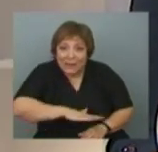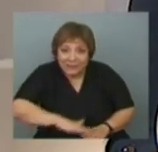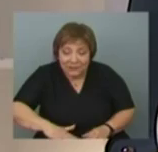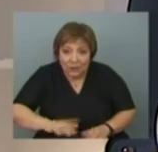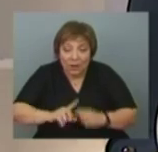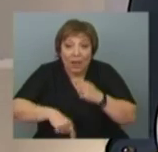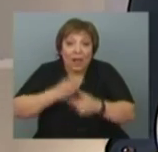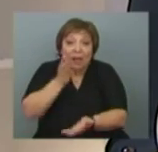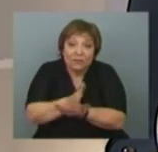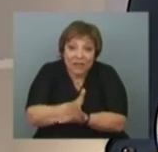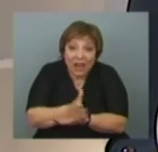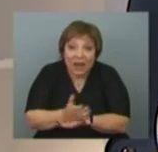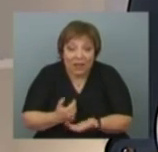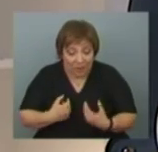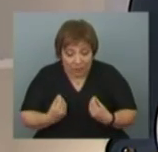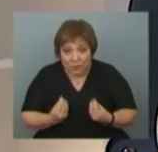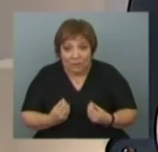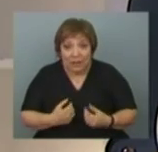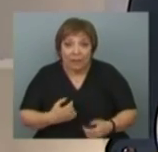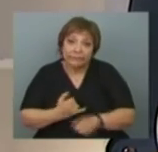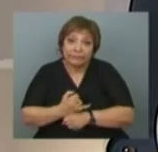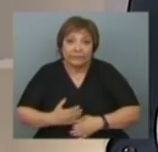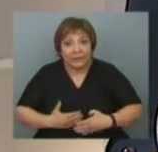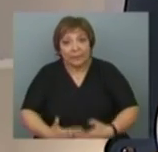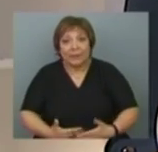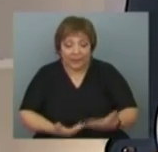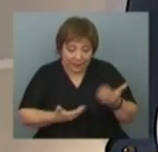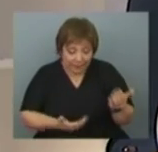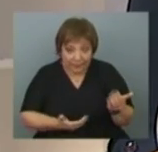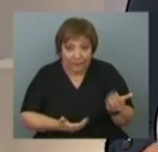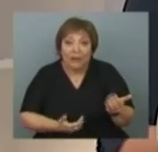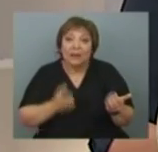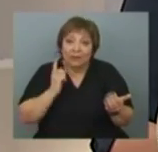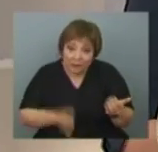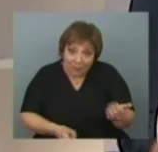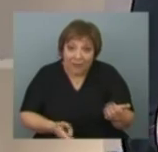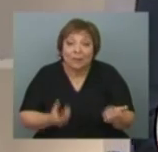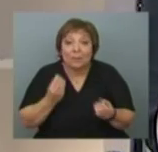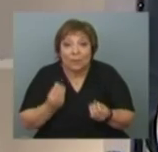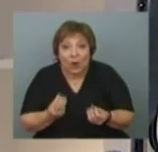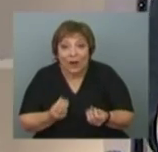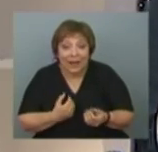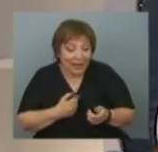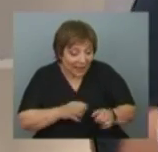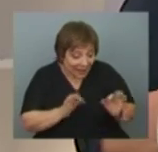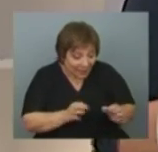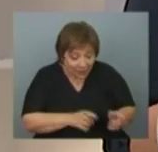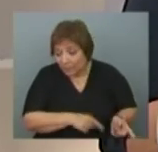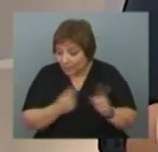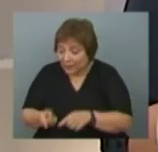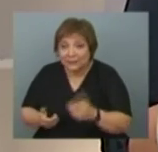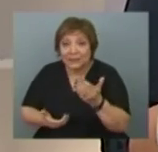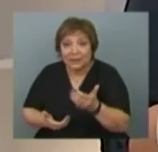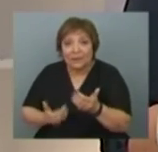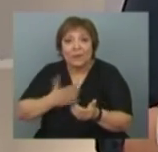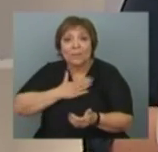después termina muchas veces con un embarazo precoz, fruto también de que pasa de tener los hermanitos a querer